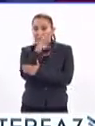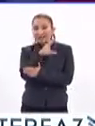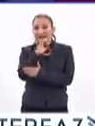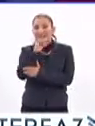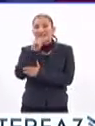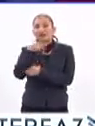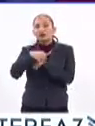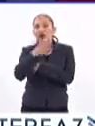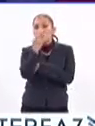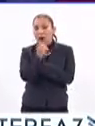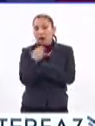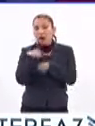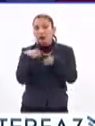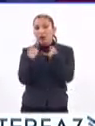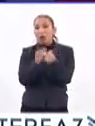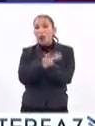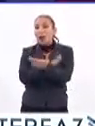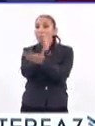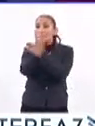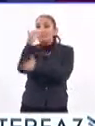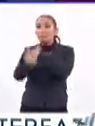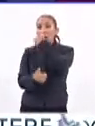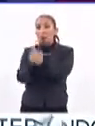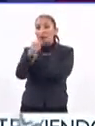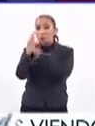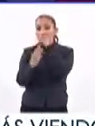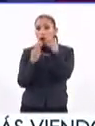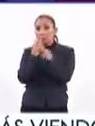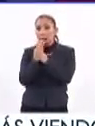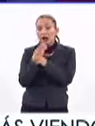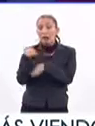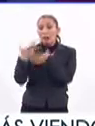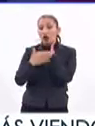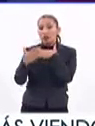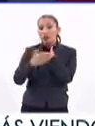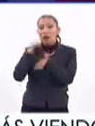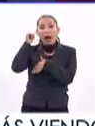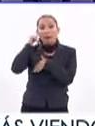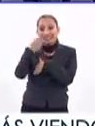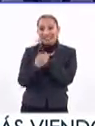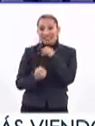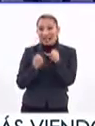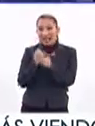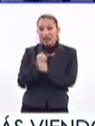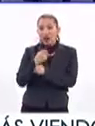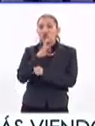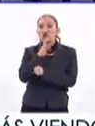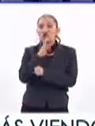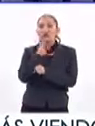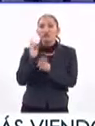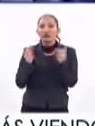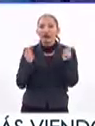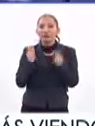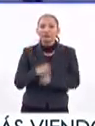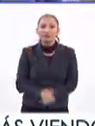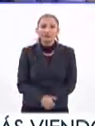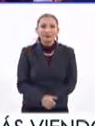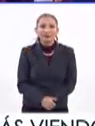del CICIT número 9 obtuvieron su pase para la competencia mundial que se realizará en abril de este año en Houston, Texas.